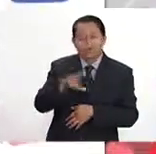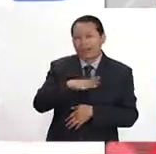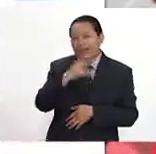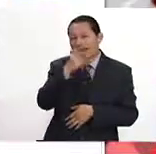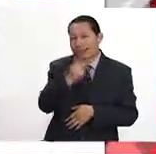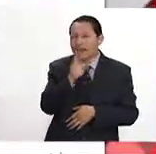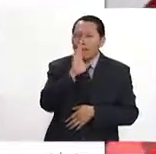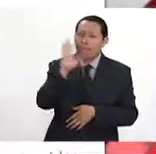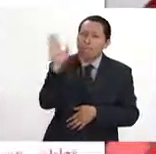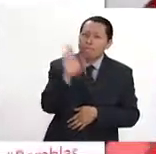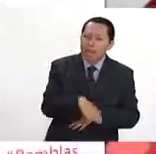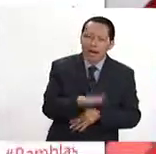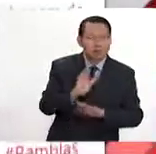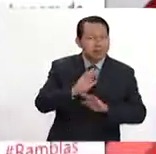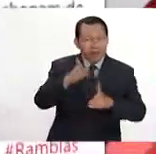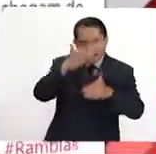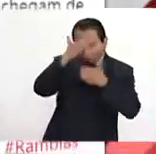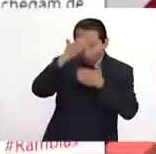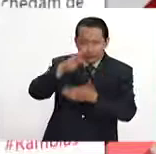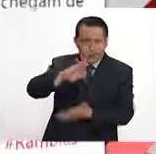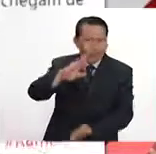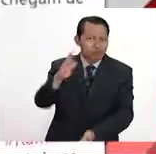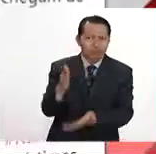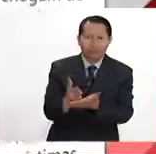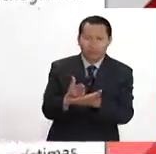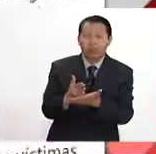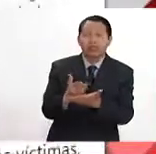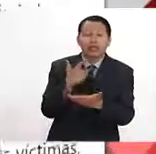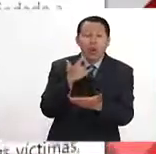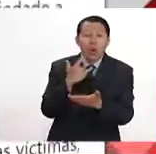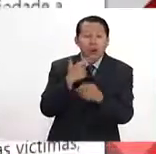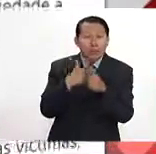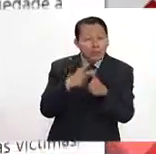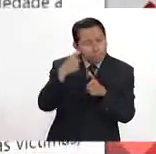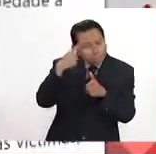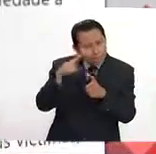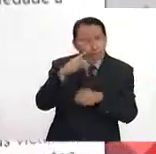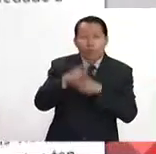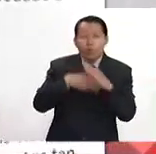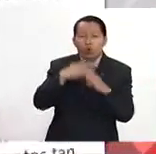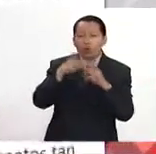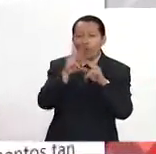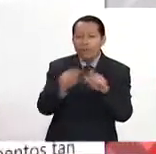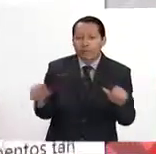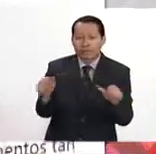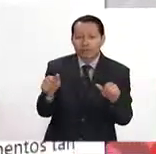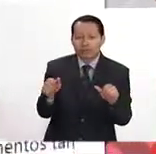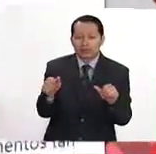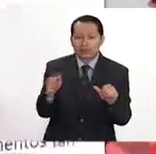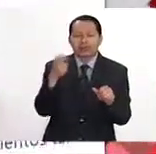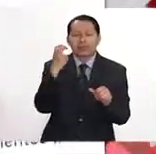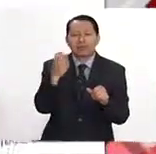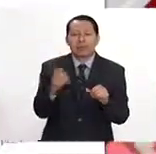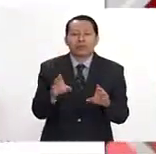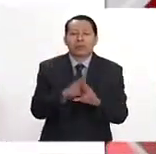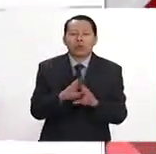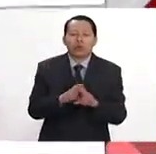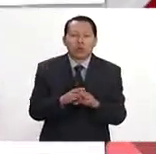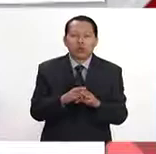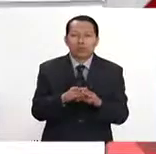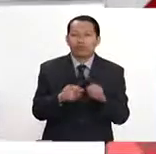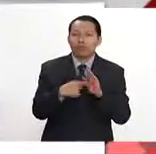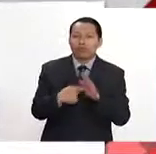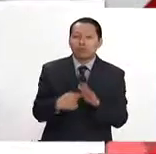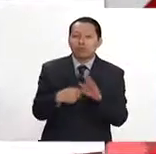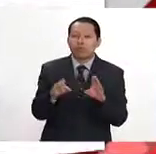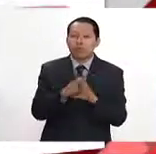acabe ya el terrorismo y que nunca van a dejar de luchar por un mundo en paz. Esto, bueno, pues obviamente demostrando